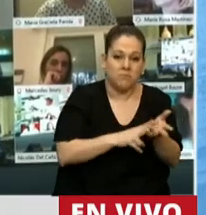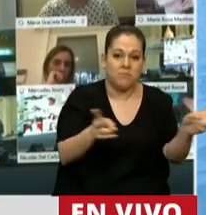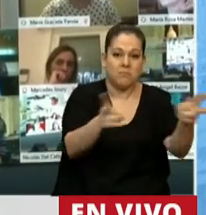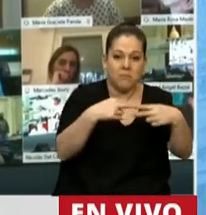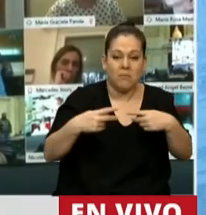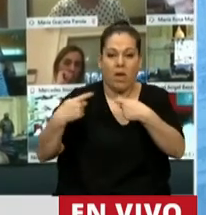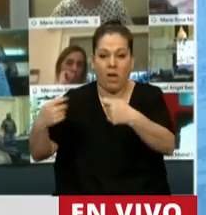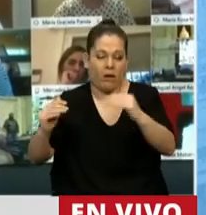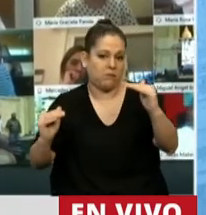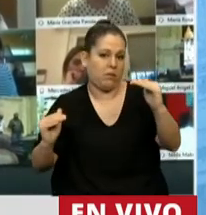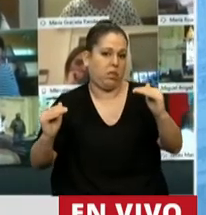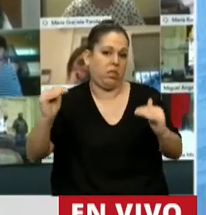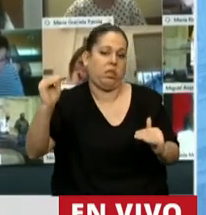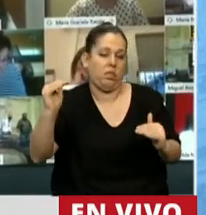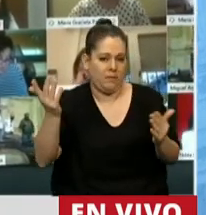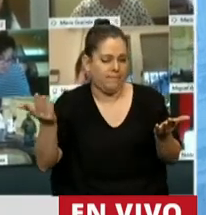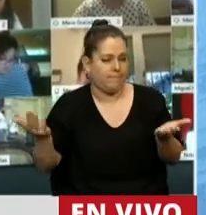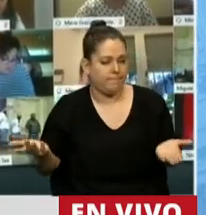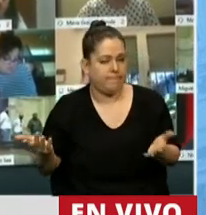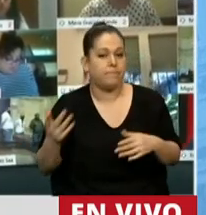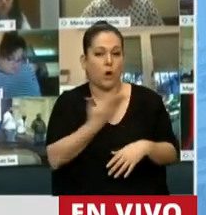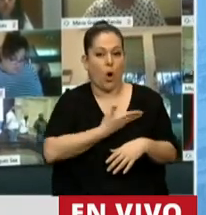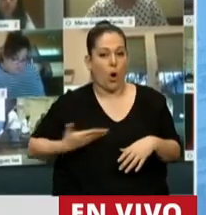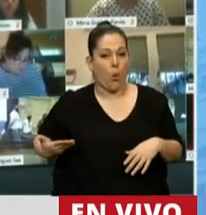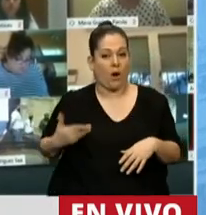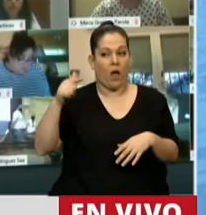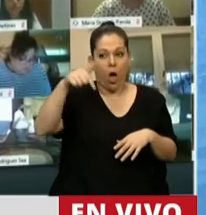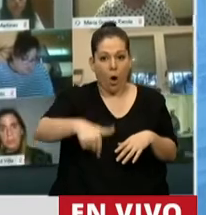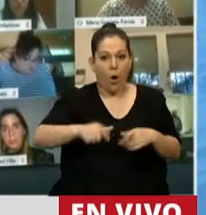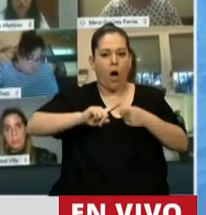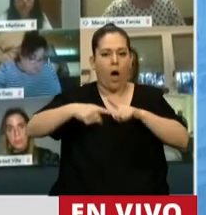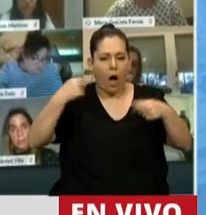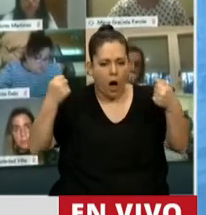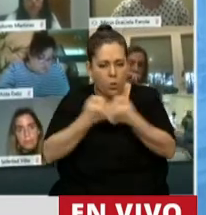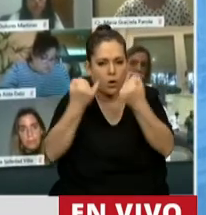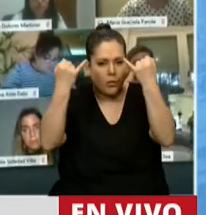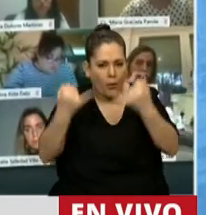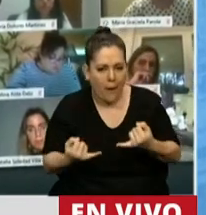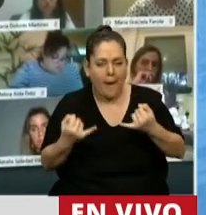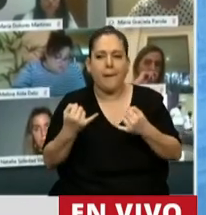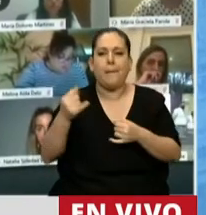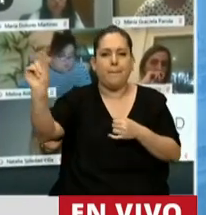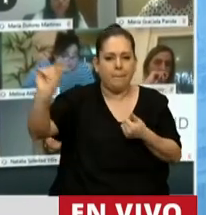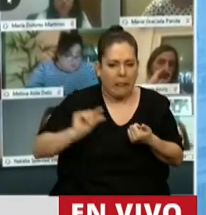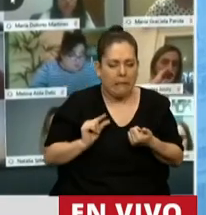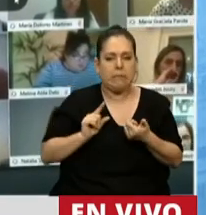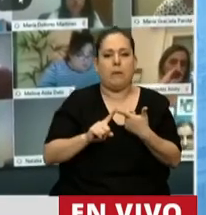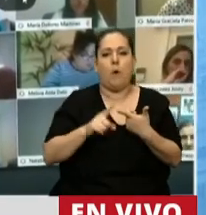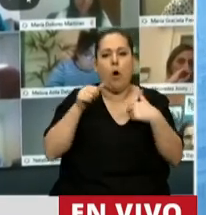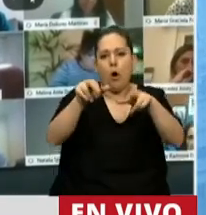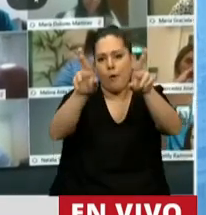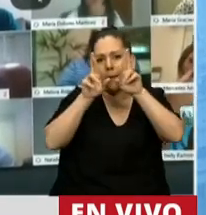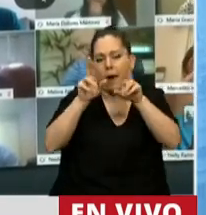Rogando el actual gobernador este acuerdo que se logró hoy con los acreedores externos, rogando que podemos aprobar este